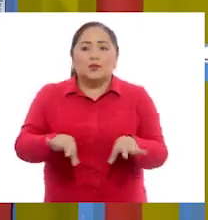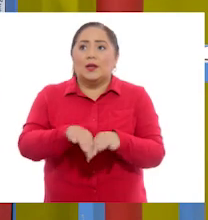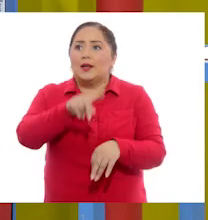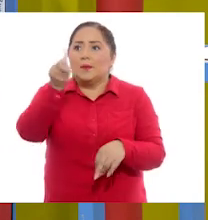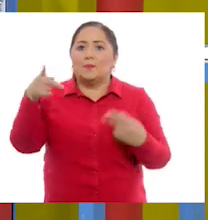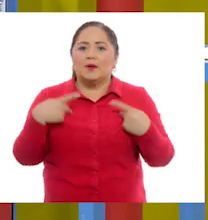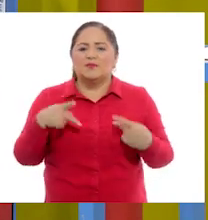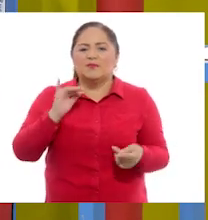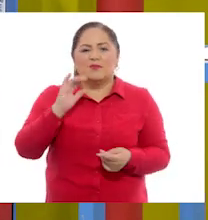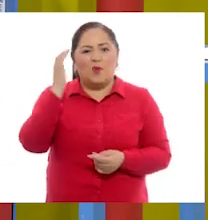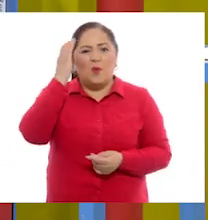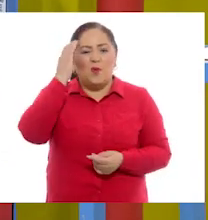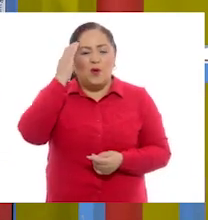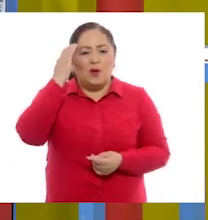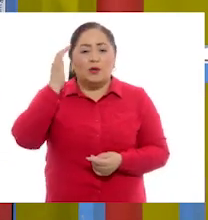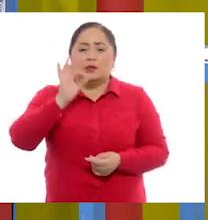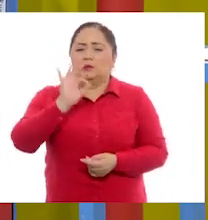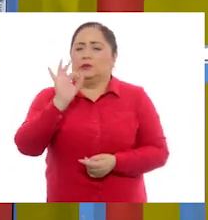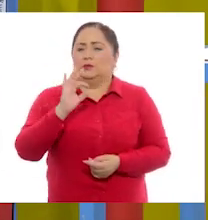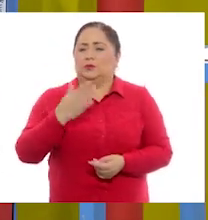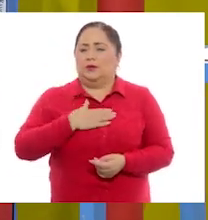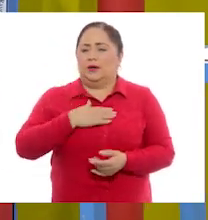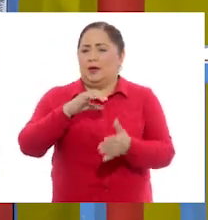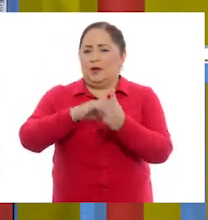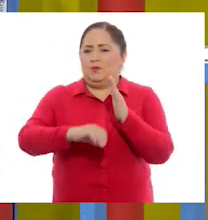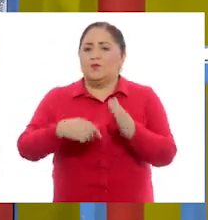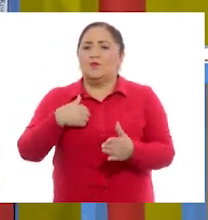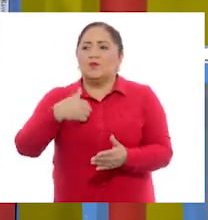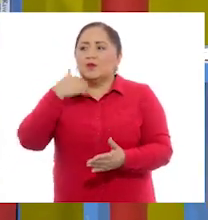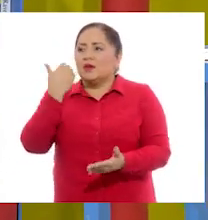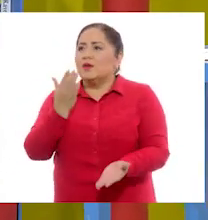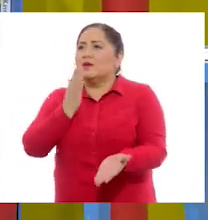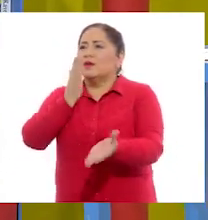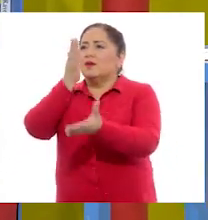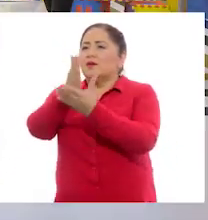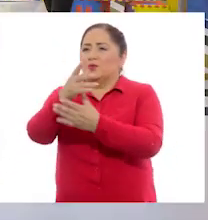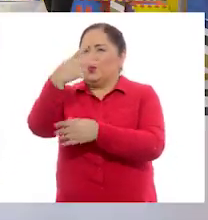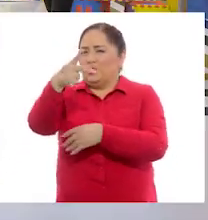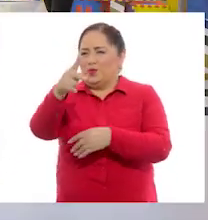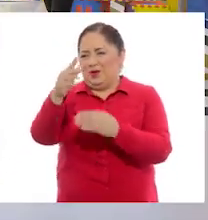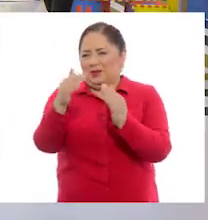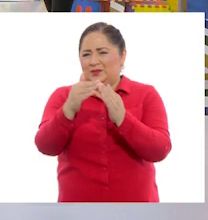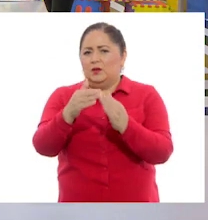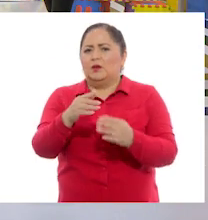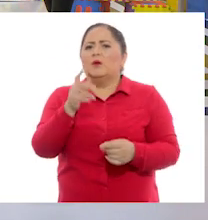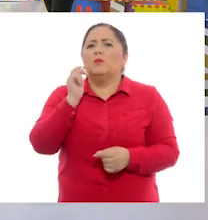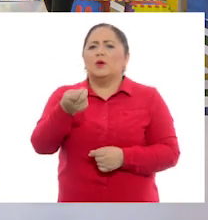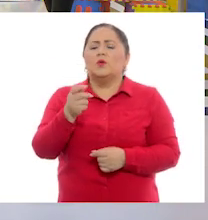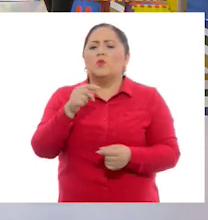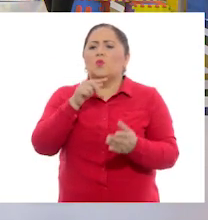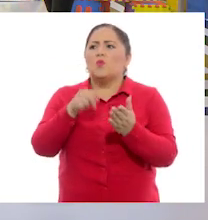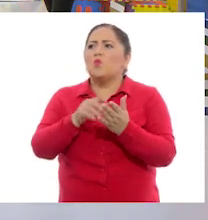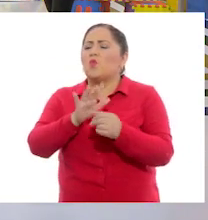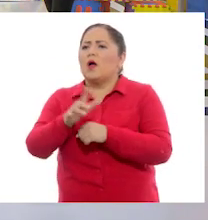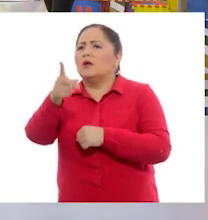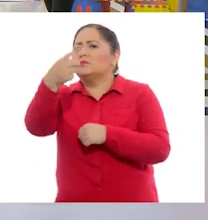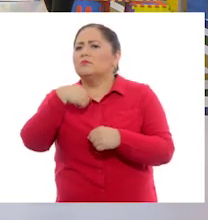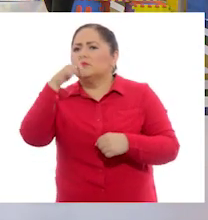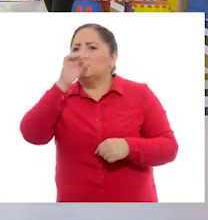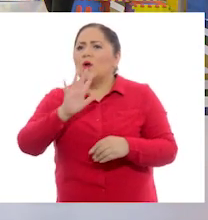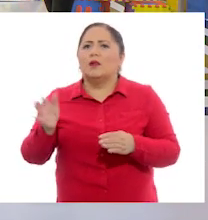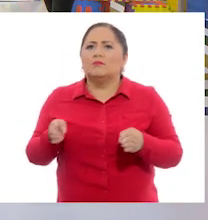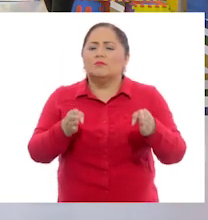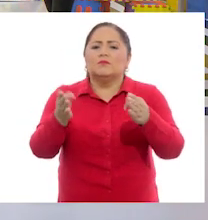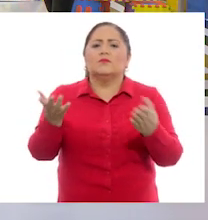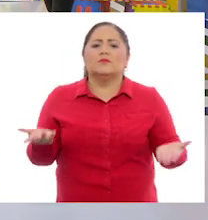la gente reconoce. Si yo, por ejemplo, quisiera ir a alguna de sus comunidades, ¿qué lugar de referencia ustedes me pueden dar?